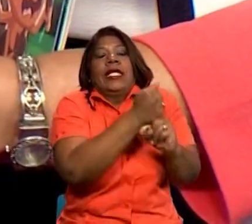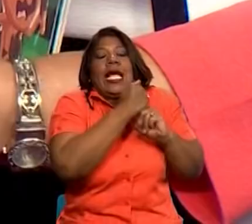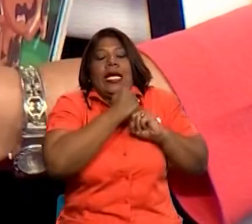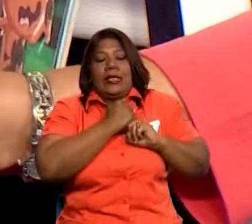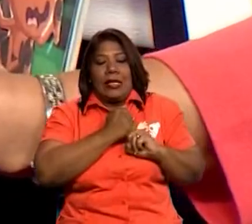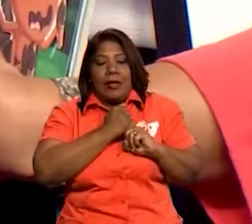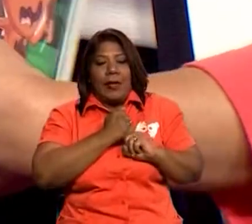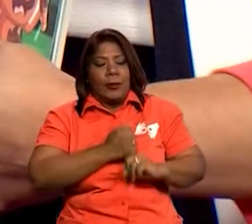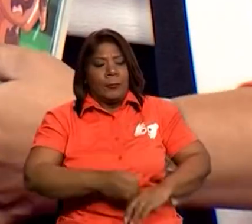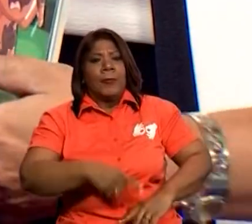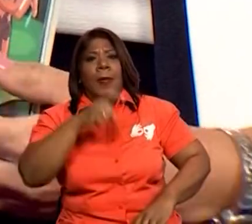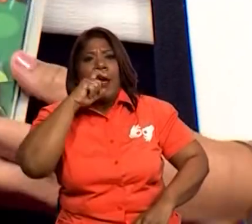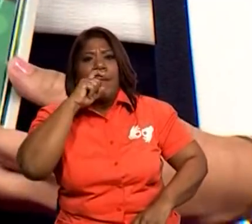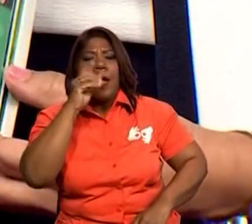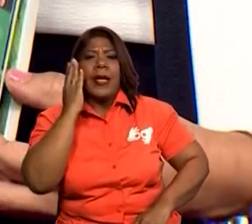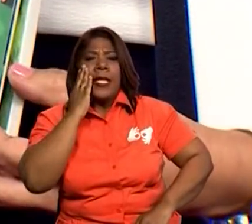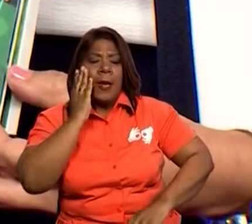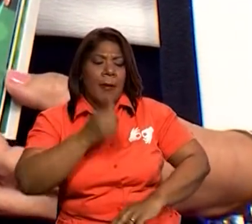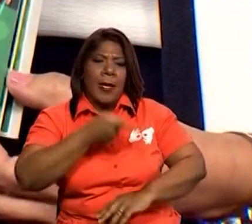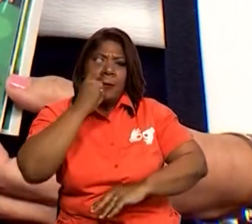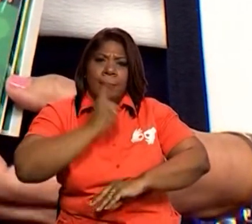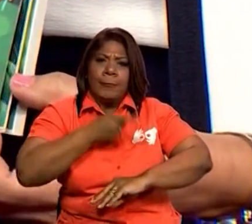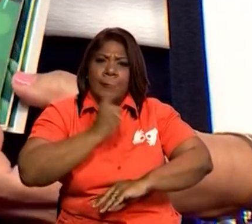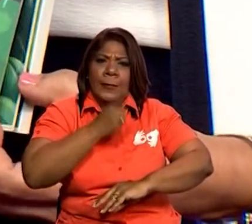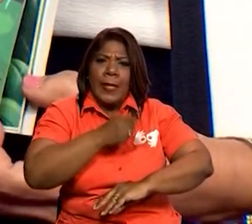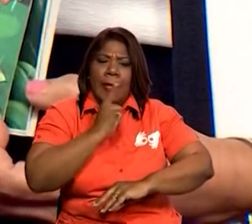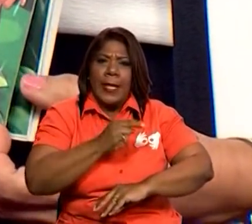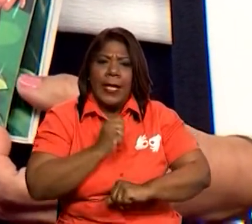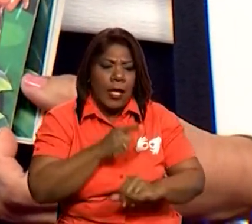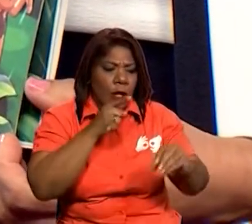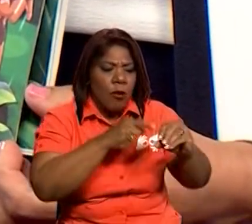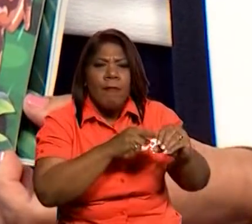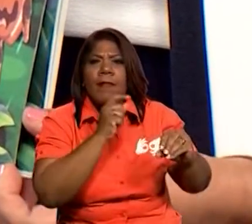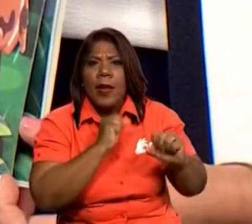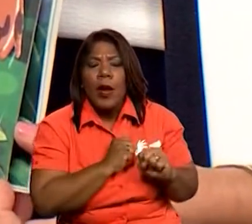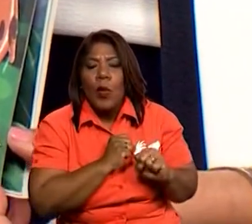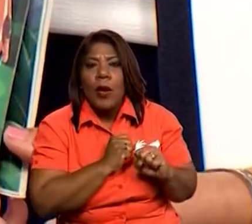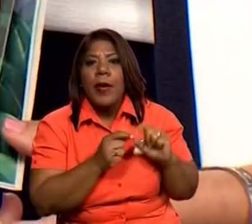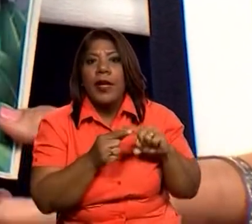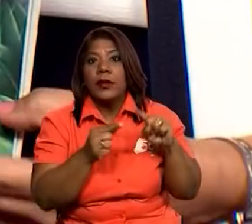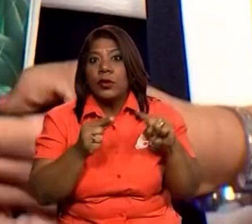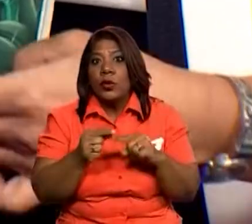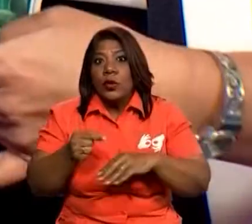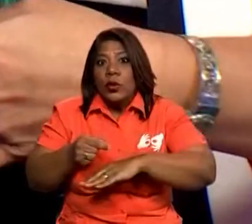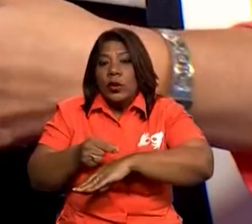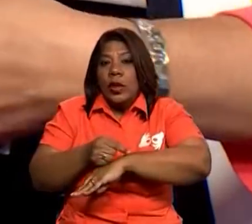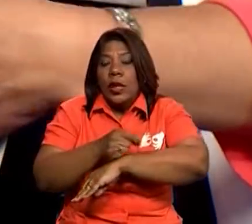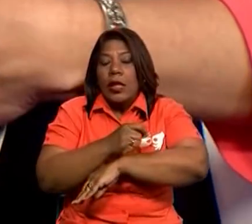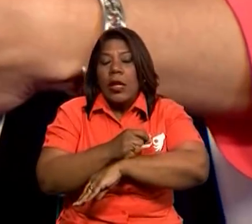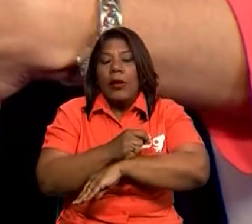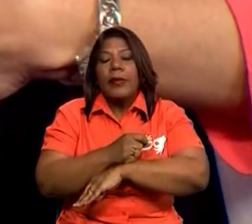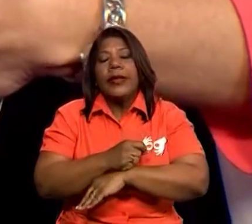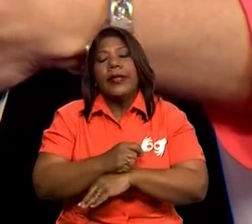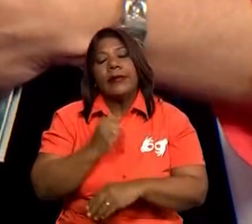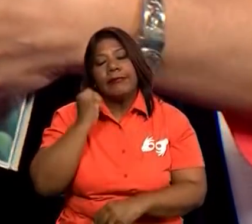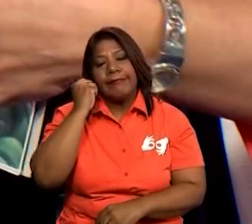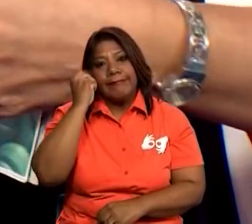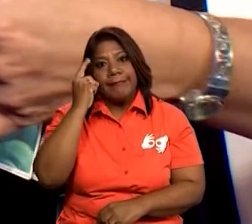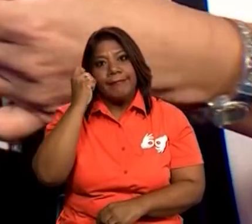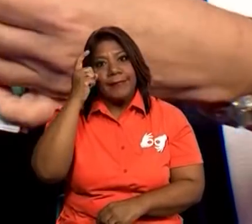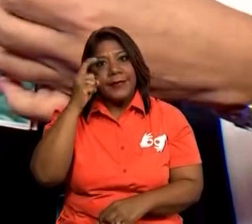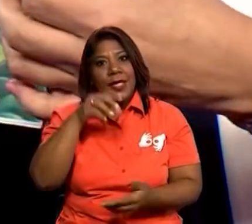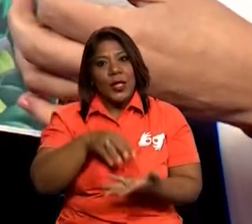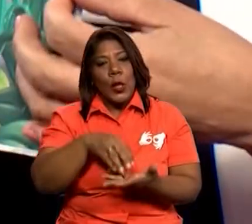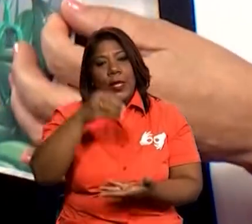hablaron con ella para que no lo volviera a hacer. Y la hormiguita aprendió una gran lección y